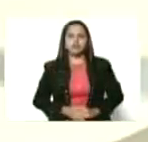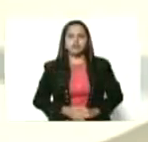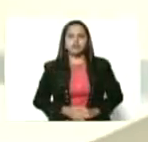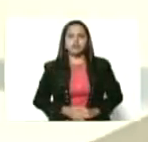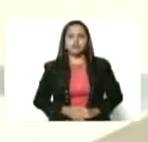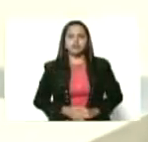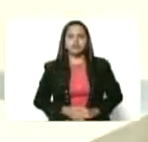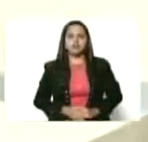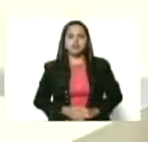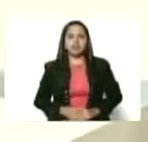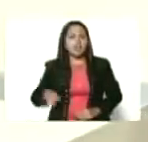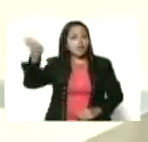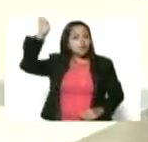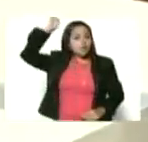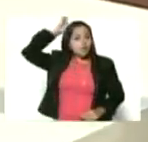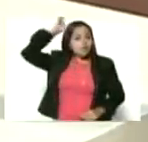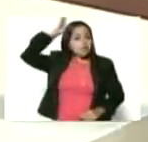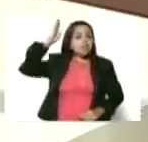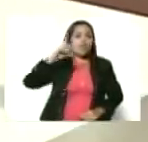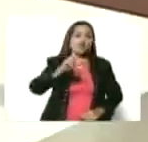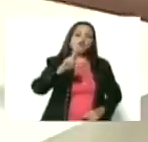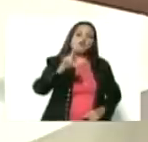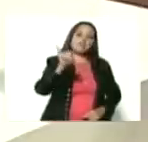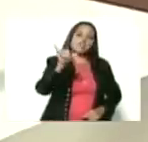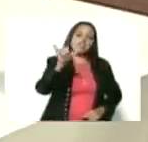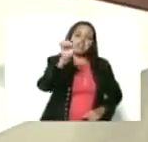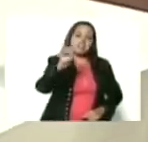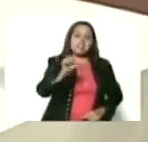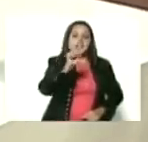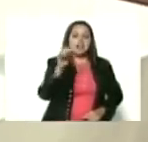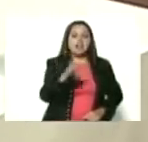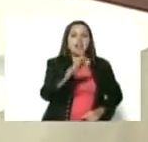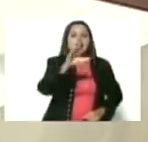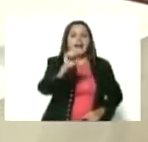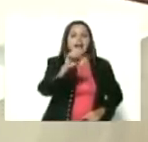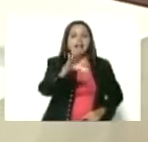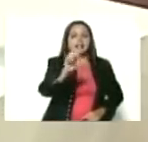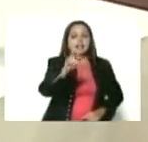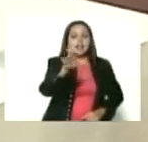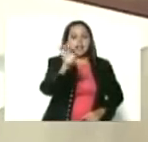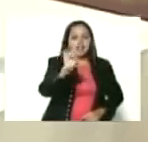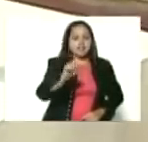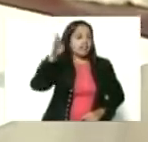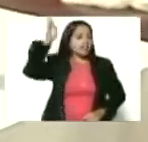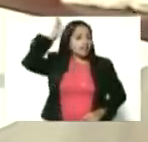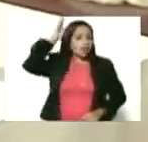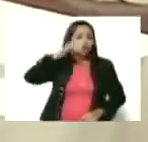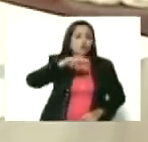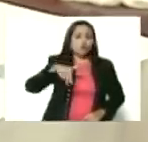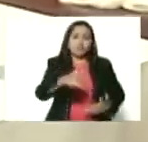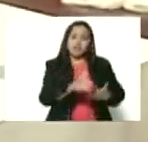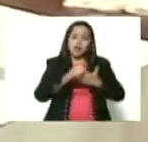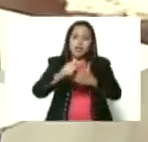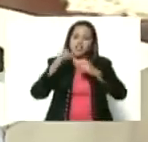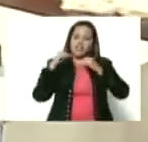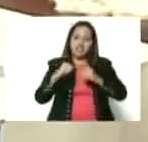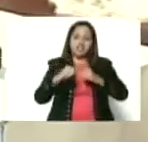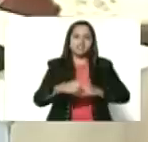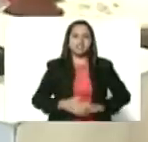Luisa Cáceres de Arizmendi. Ajá, ajá. Nuestra heroína, valiente,